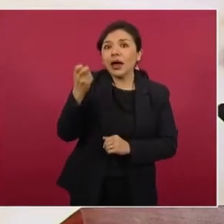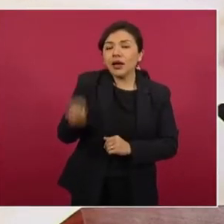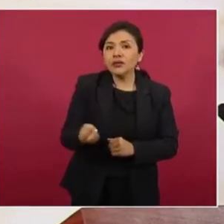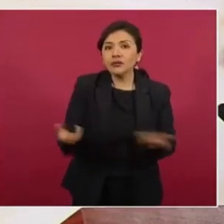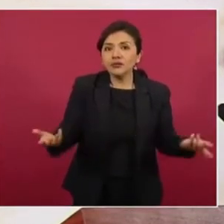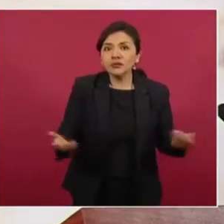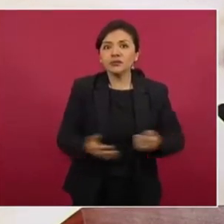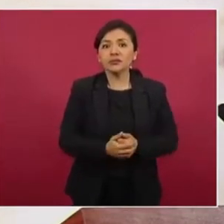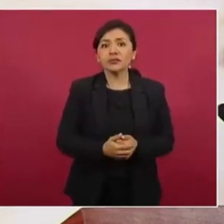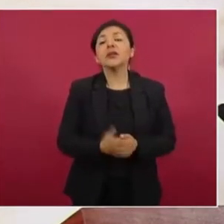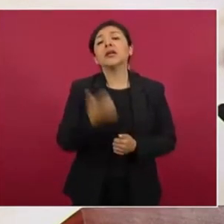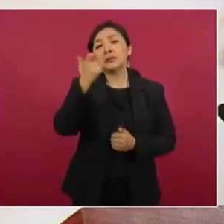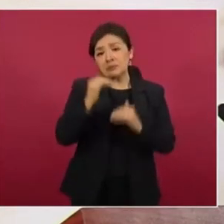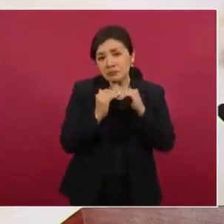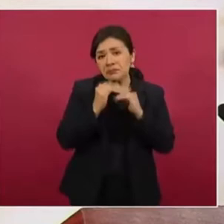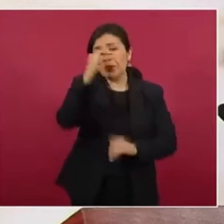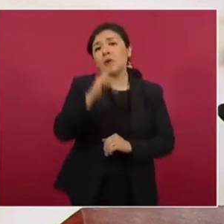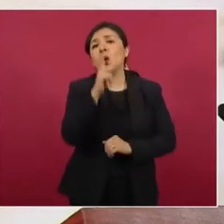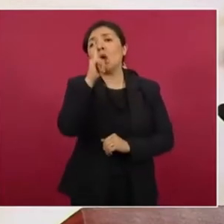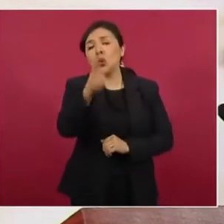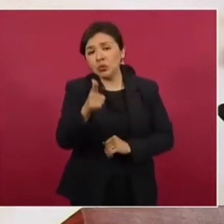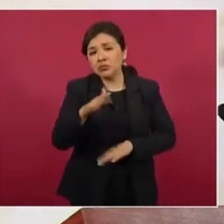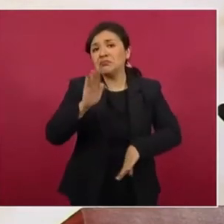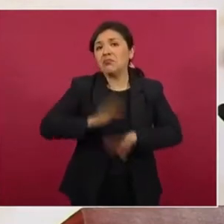y van a aumentar el precio de la luz